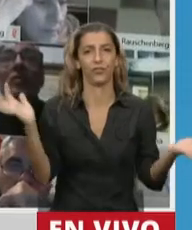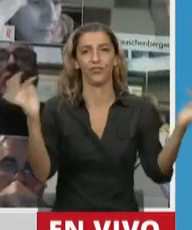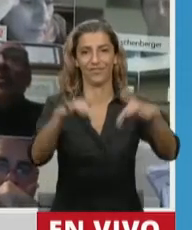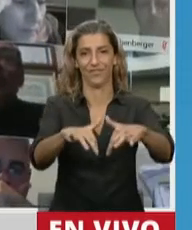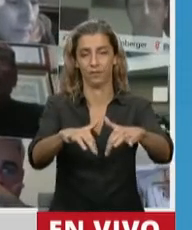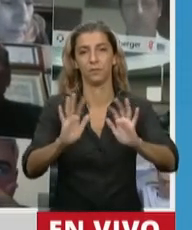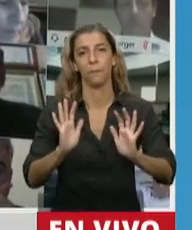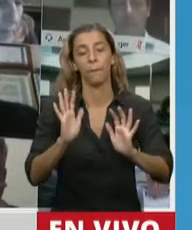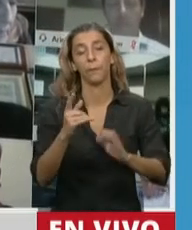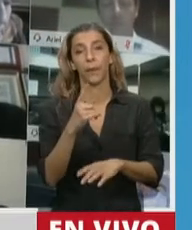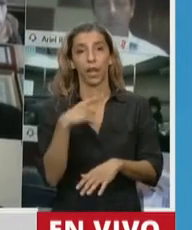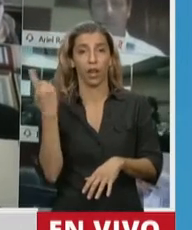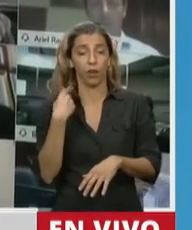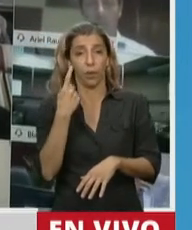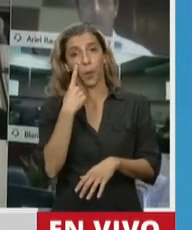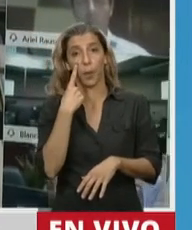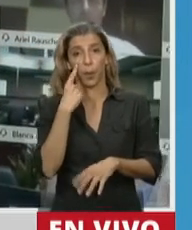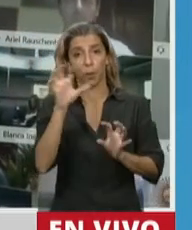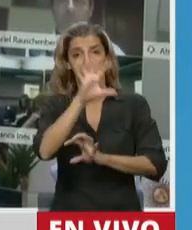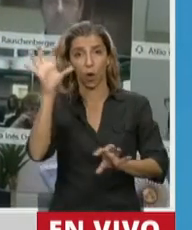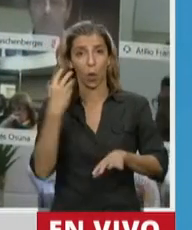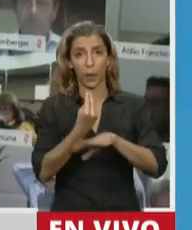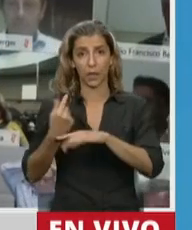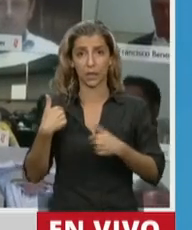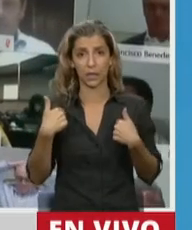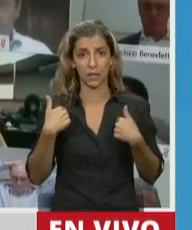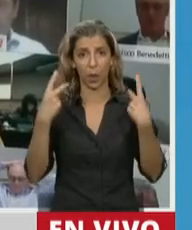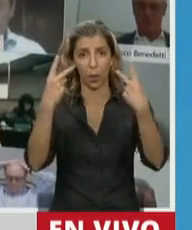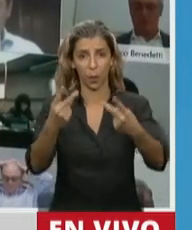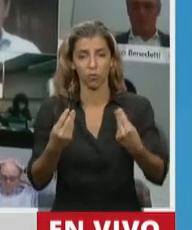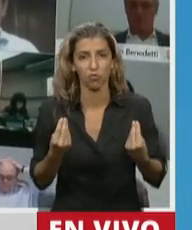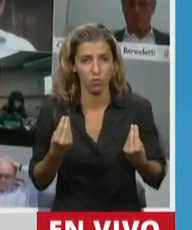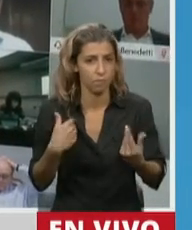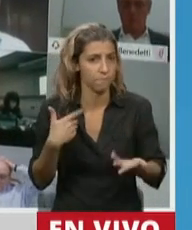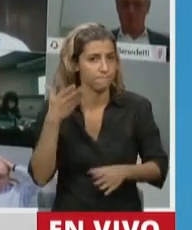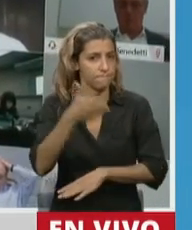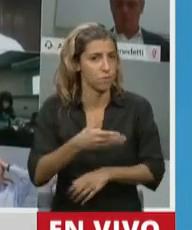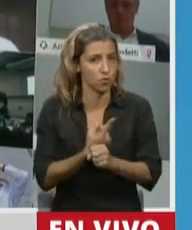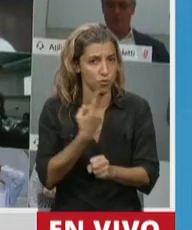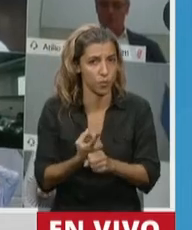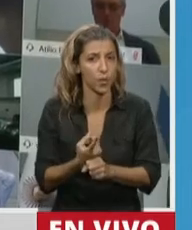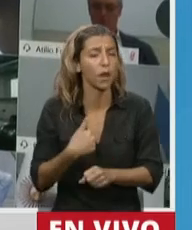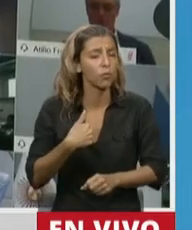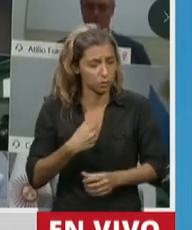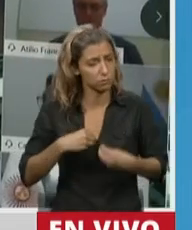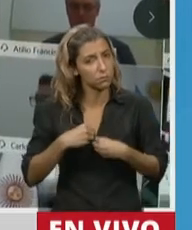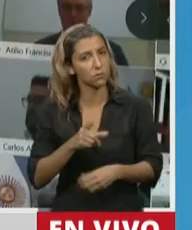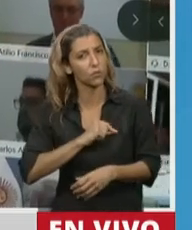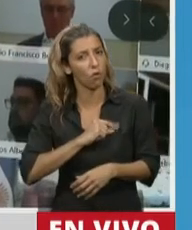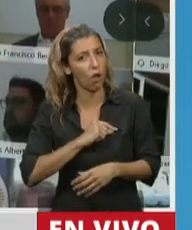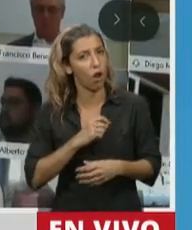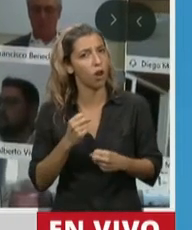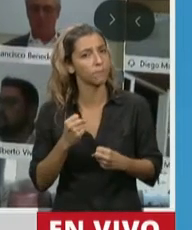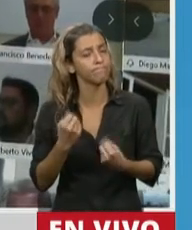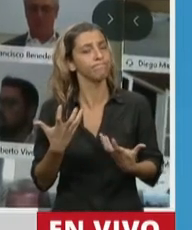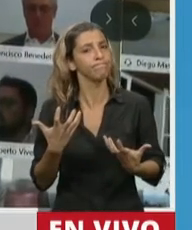interior y no podemos ir, nos sentimos realmente con un gran dolor, con una gran impotencia, pero bueno,